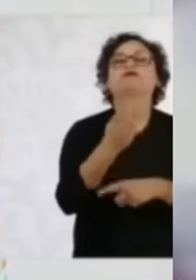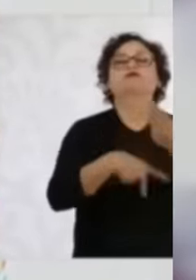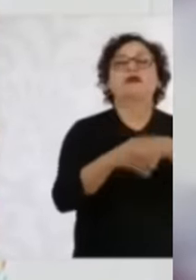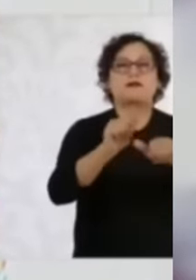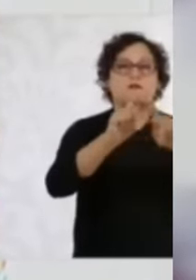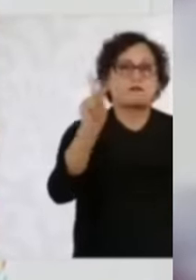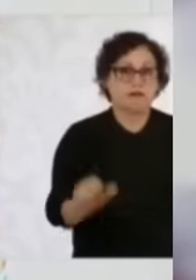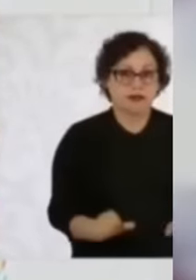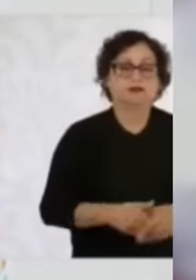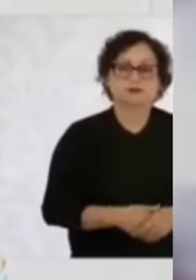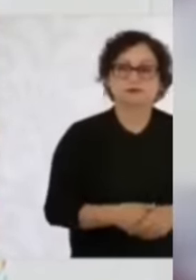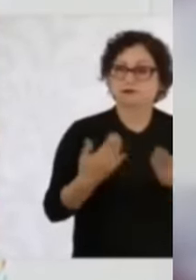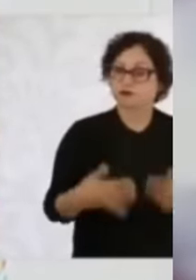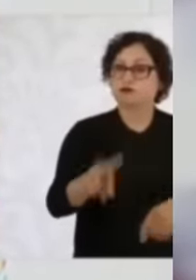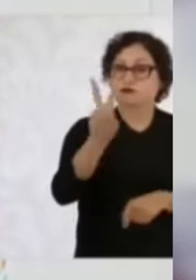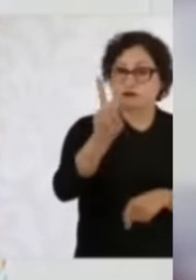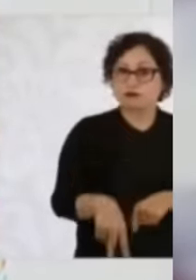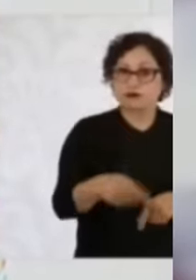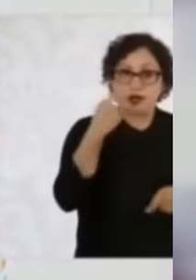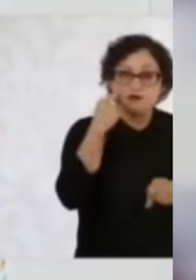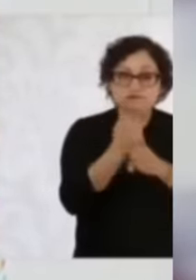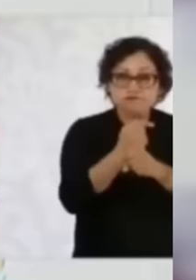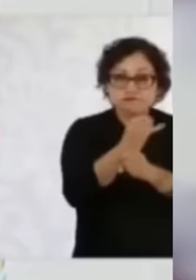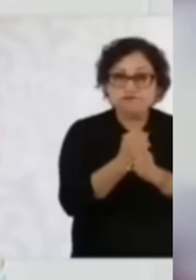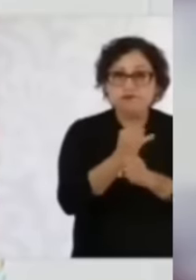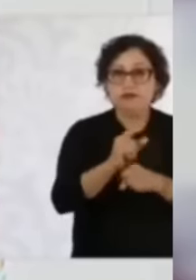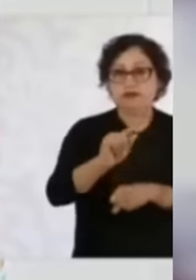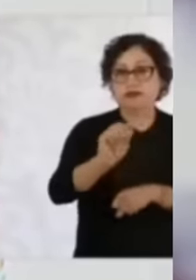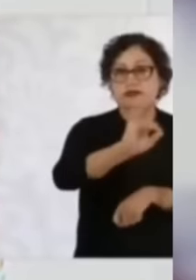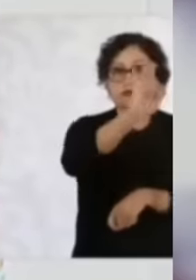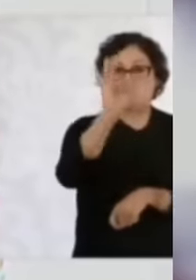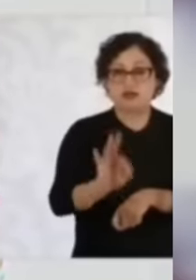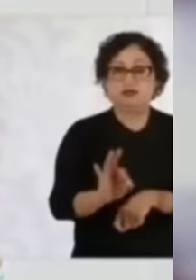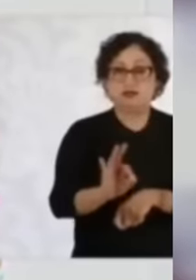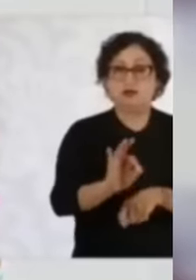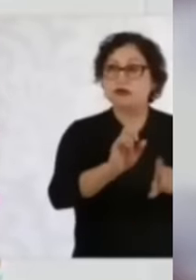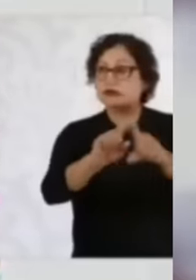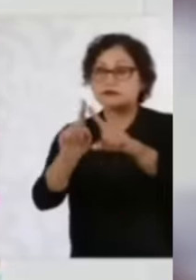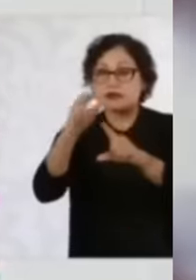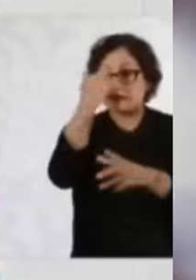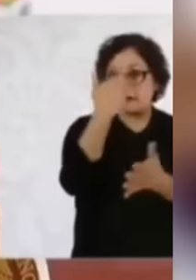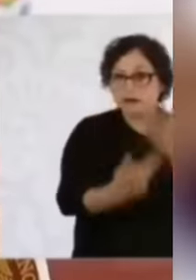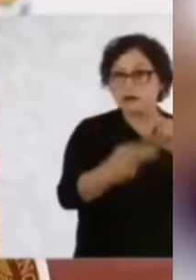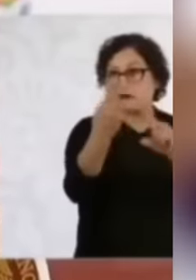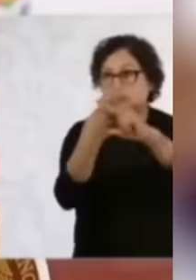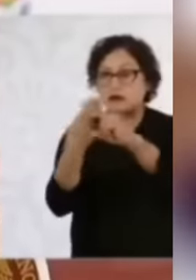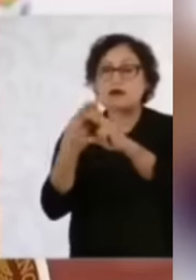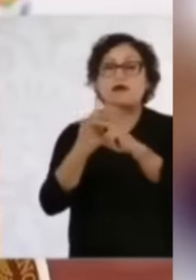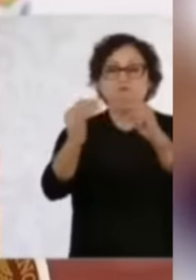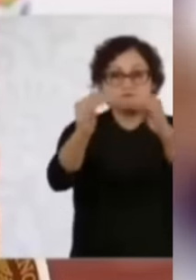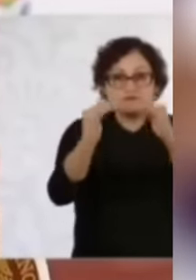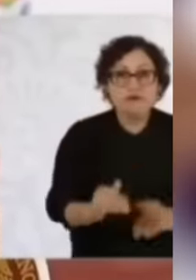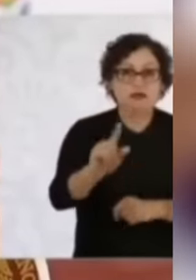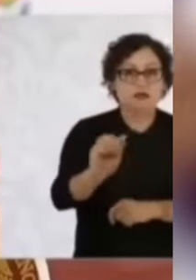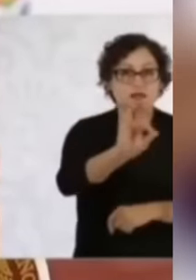Son más de 70% de disminución de los homicidios dolosos y con ello la disminución de otros delitos.